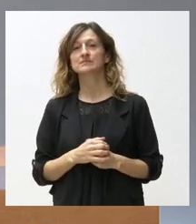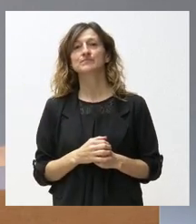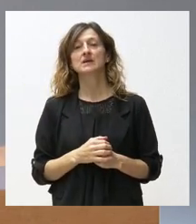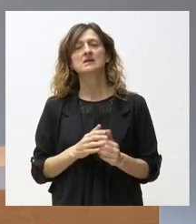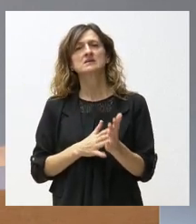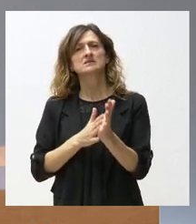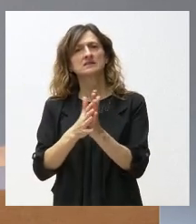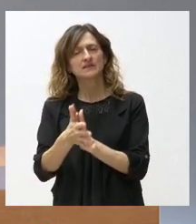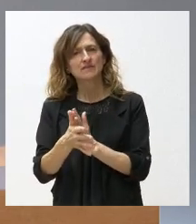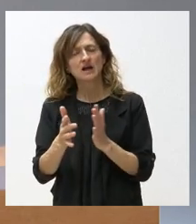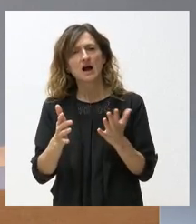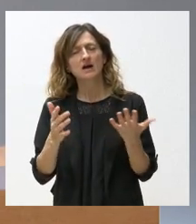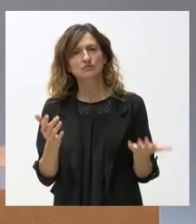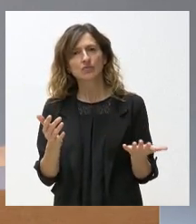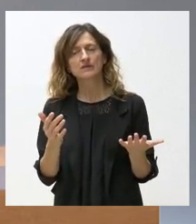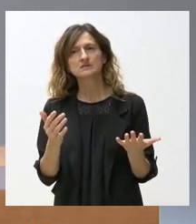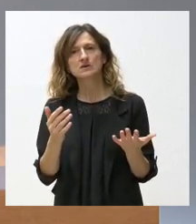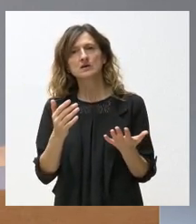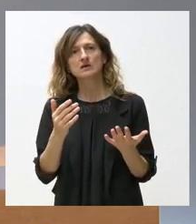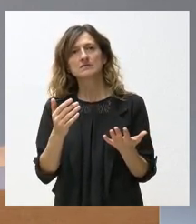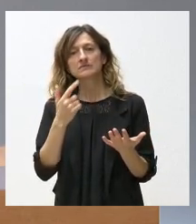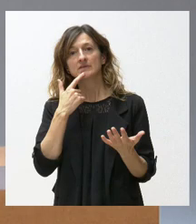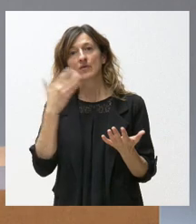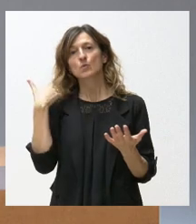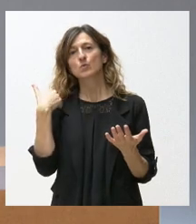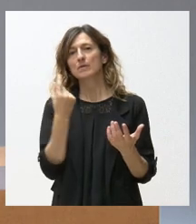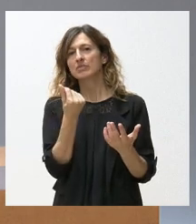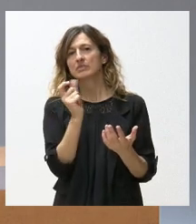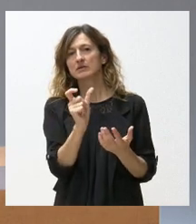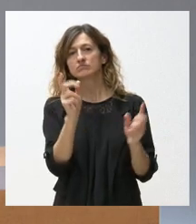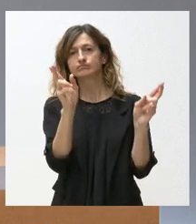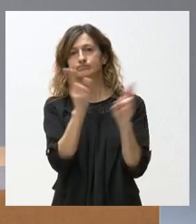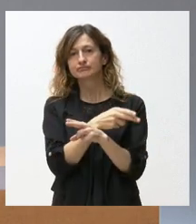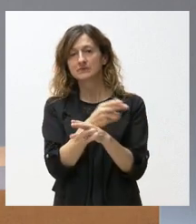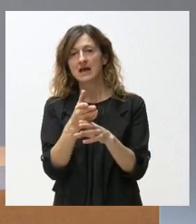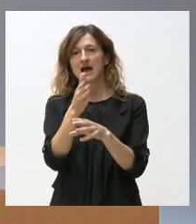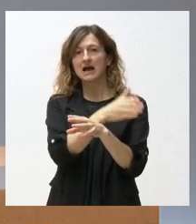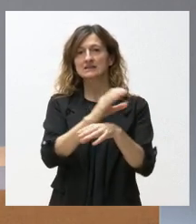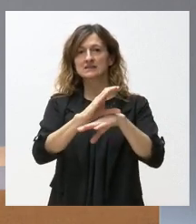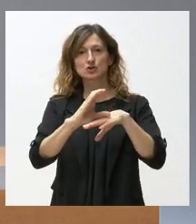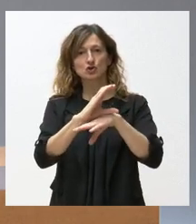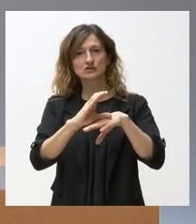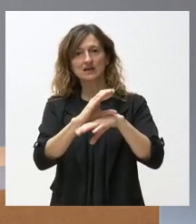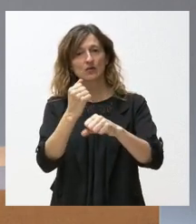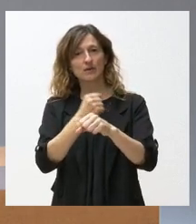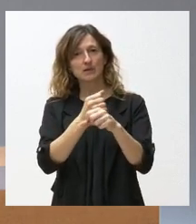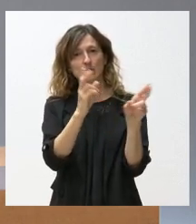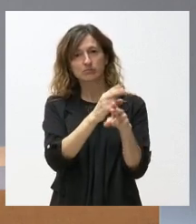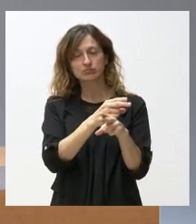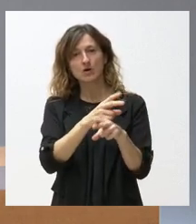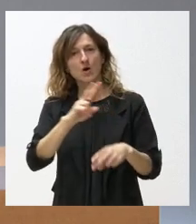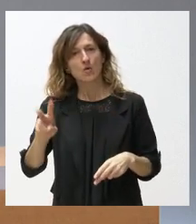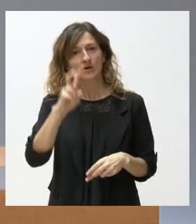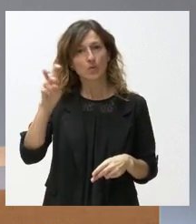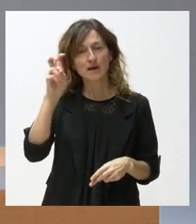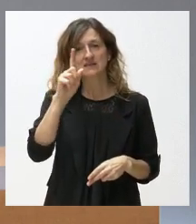se recuperarían entonces las cuantías que se suprimieron con el anterior consejero de Empleo, o sea, que se